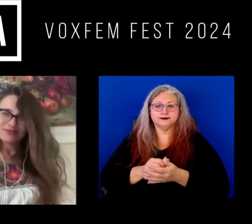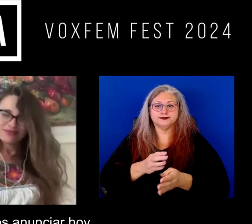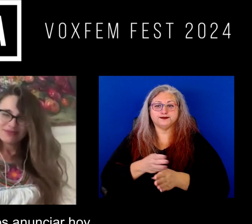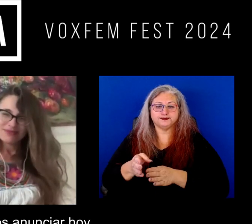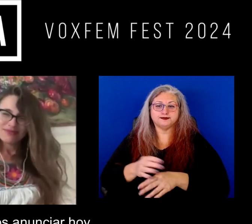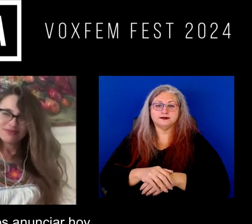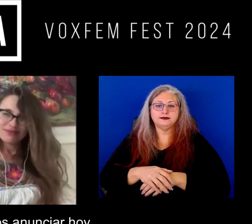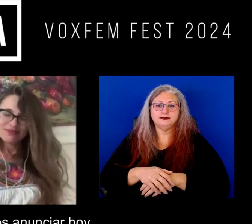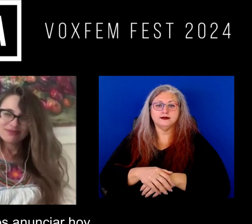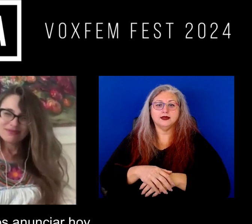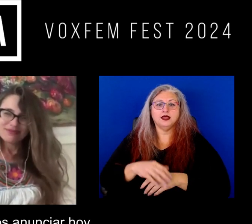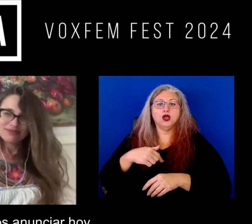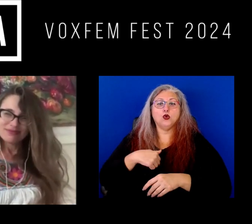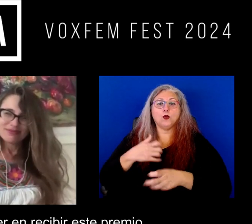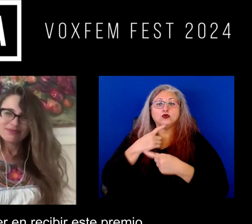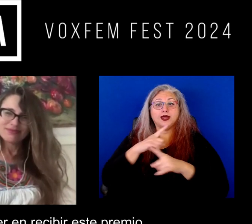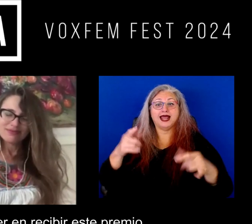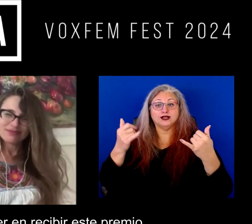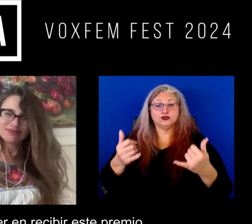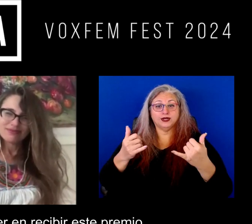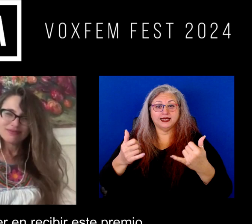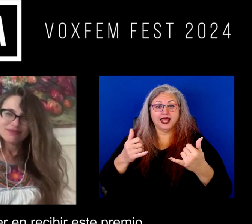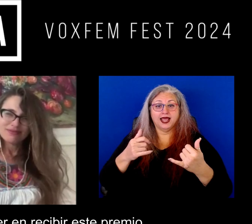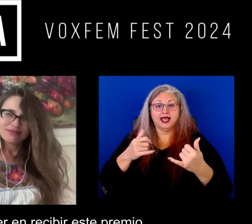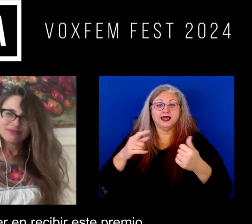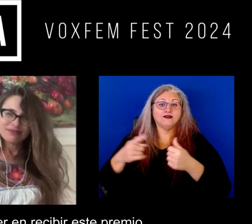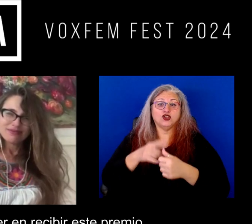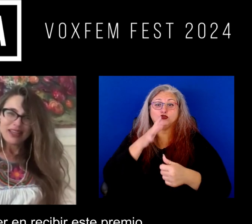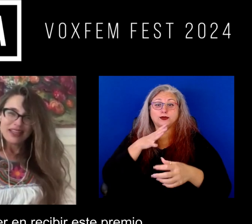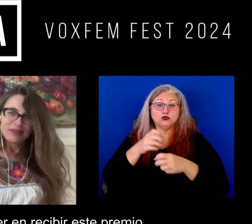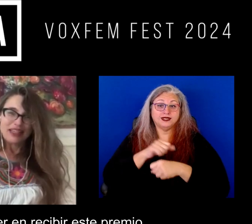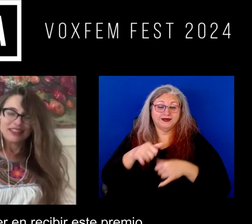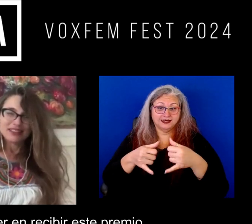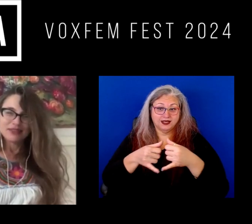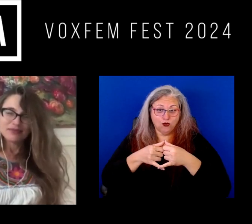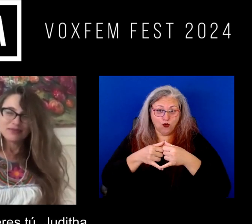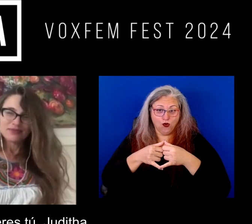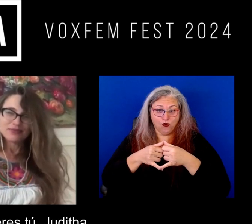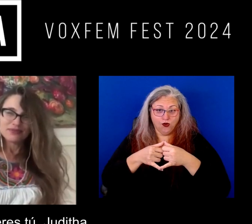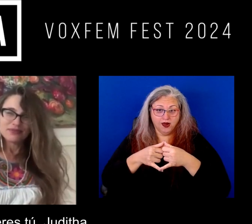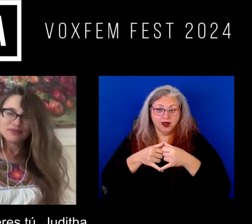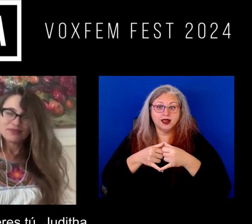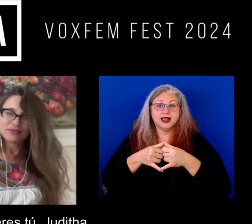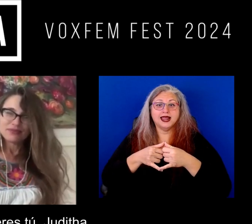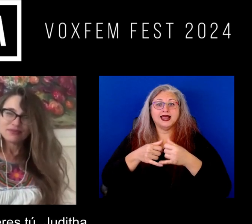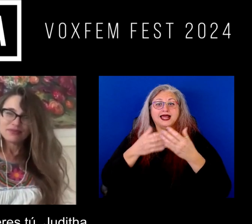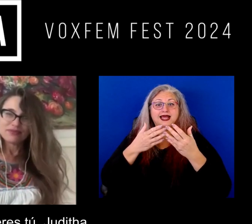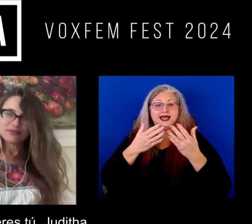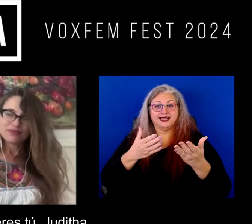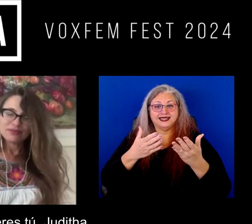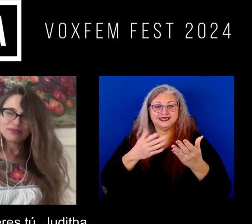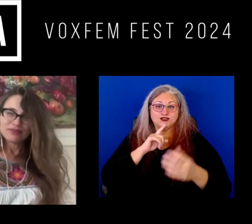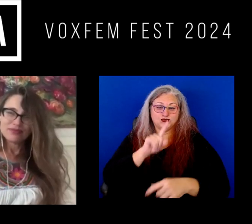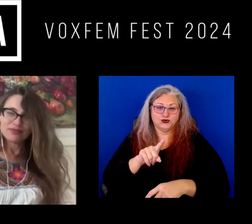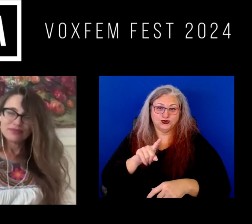y queremos anunciar hoy que la primera mujer en recibir este premio inaugural eres